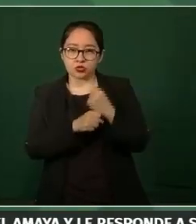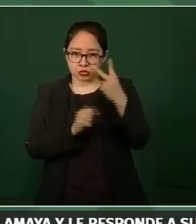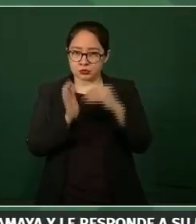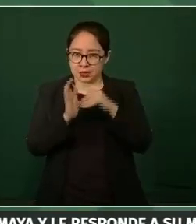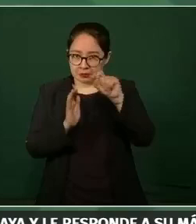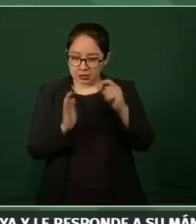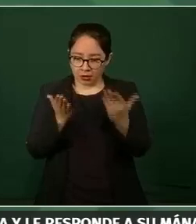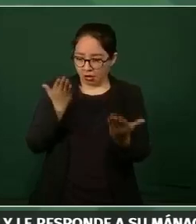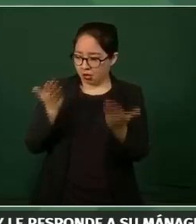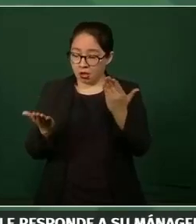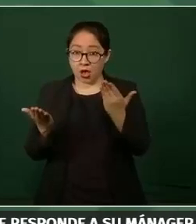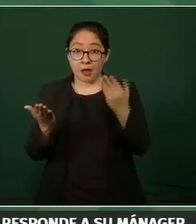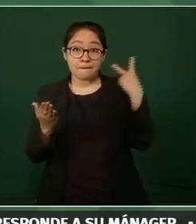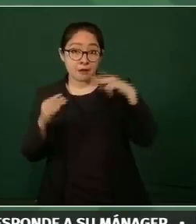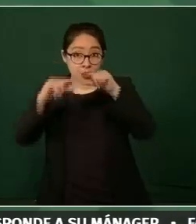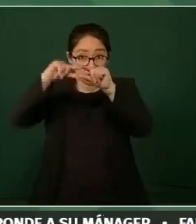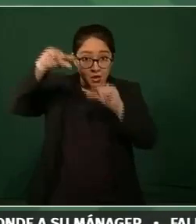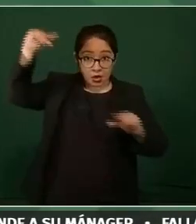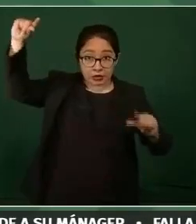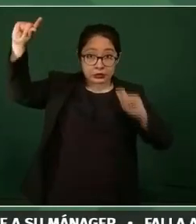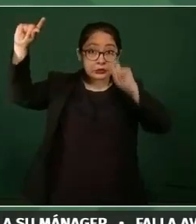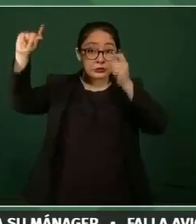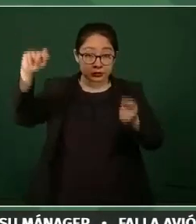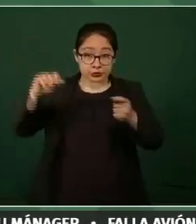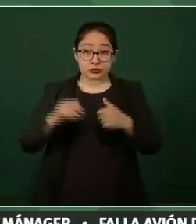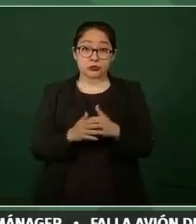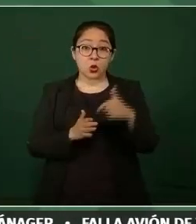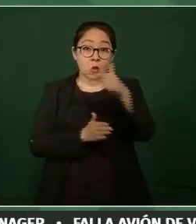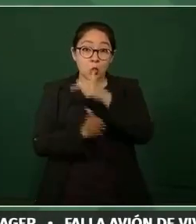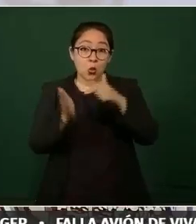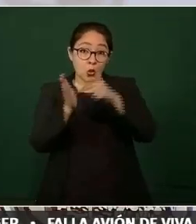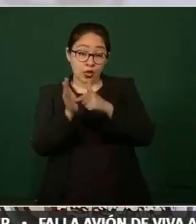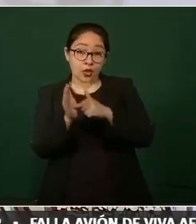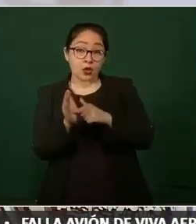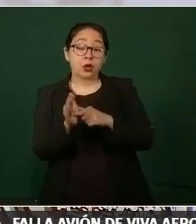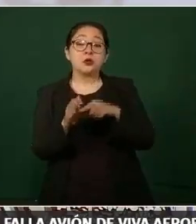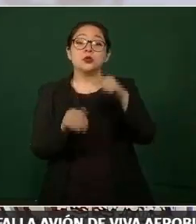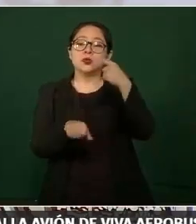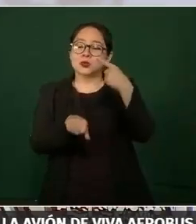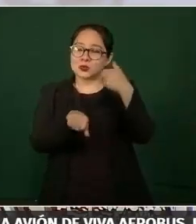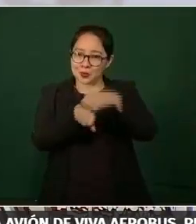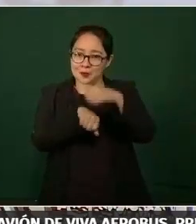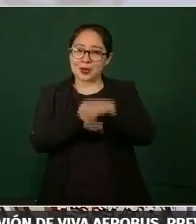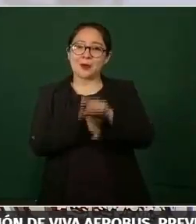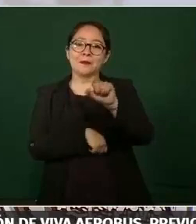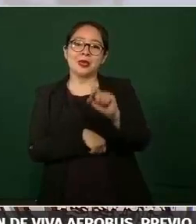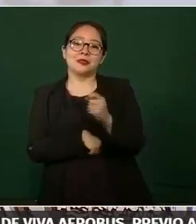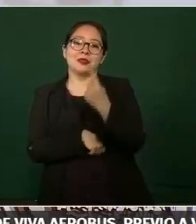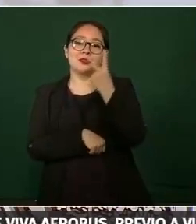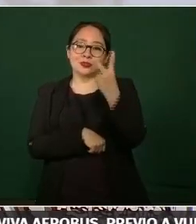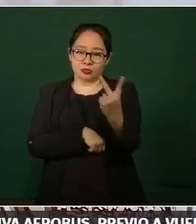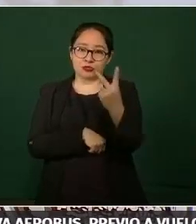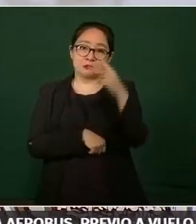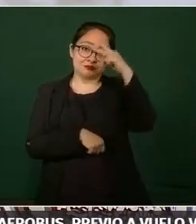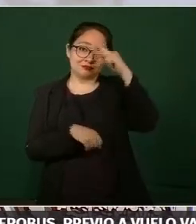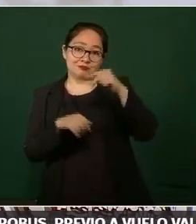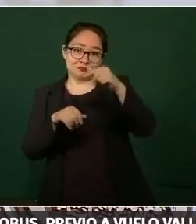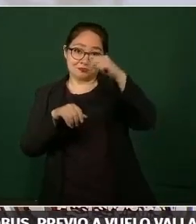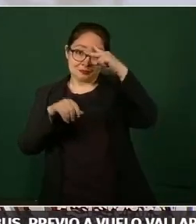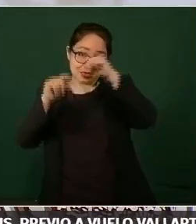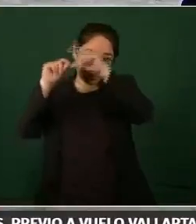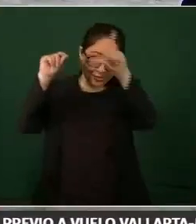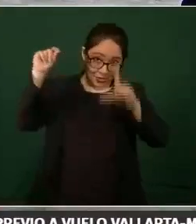colocándose Veracruz en el número 22 a nivel nacional. Por eso